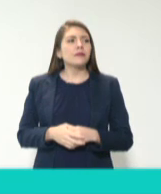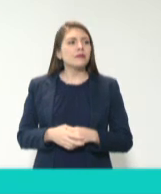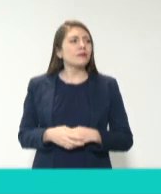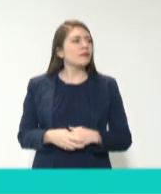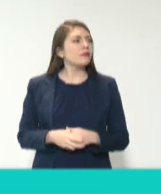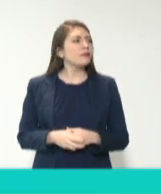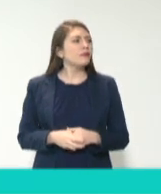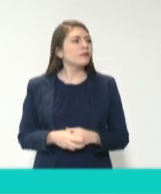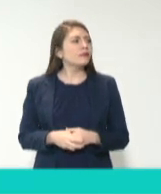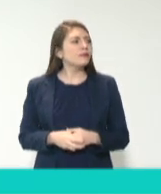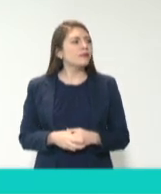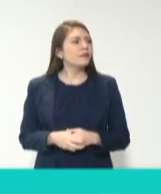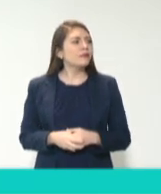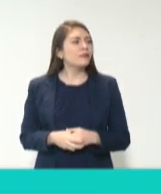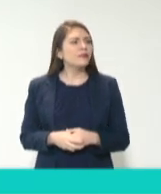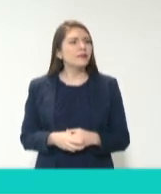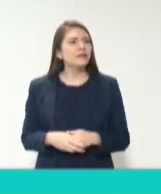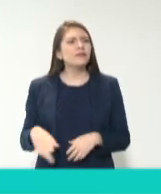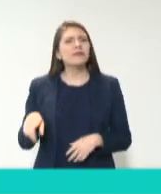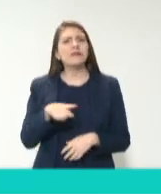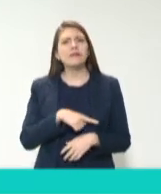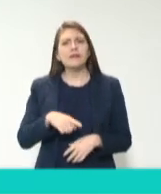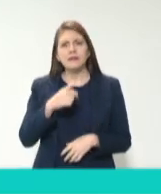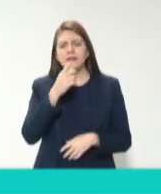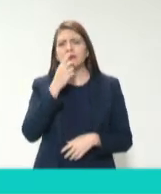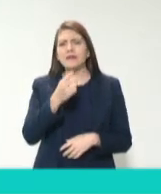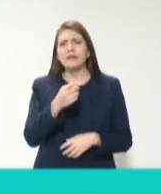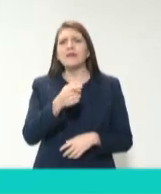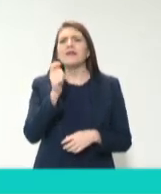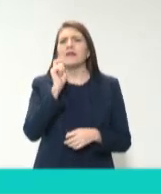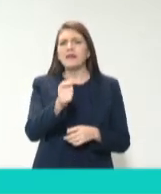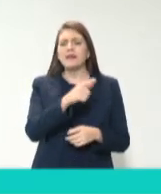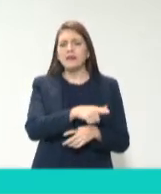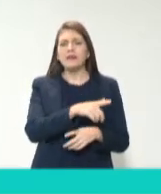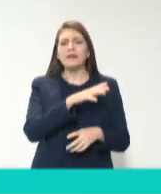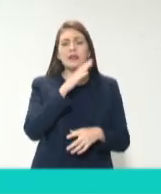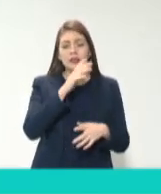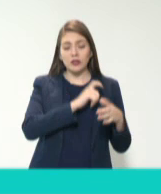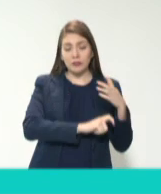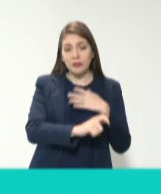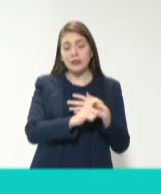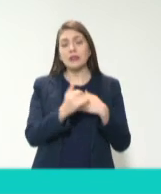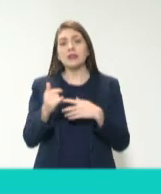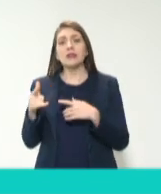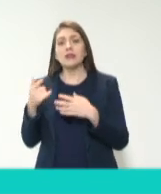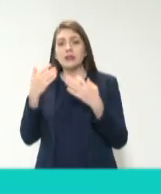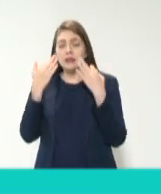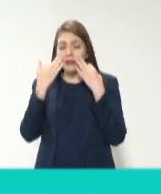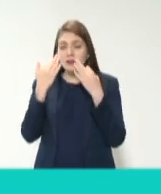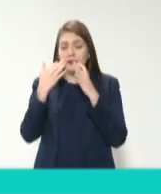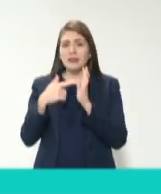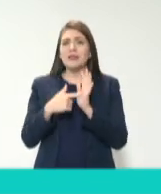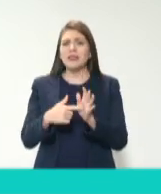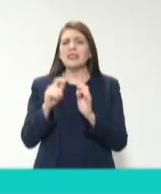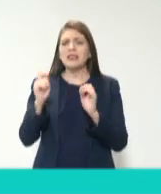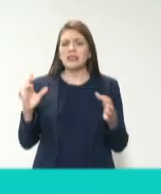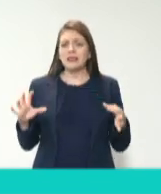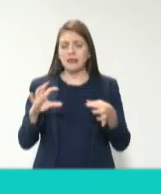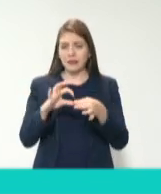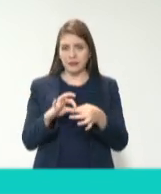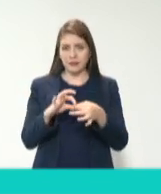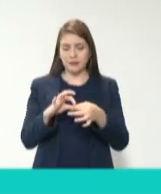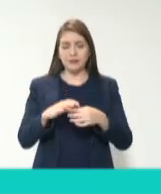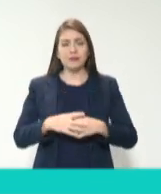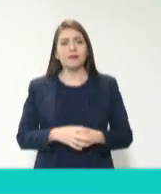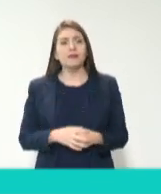rápido. Entonces, decimos, bueno, ¿qué tiene que ver la transparencia con la corrupción? Y yo la corrupción la ubico como un acto